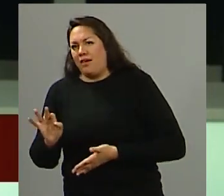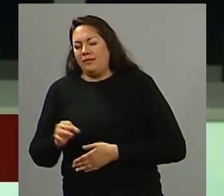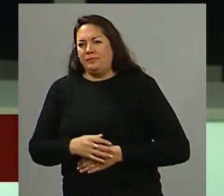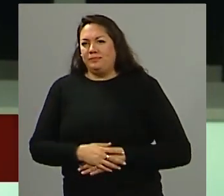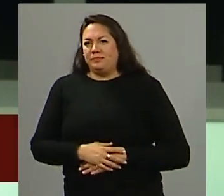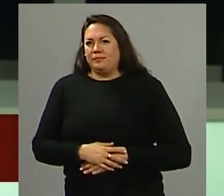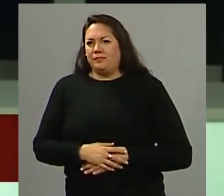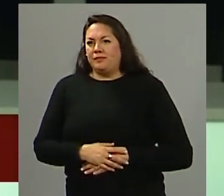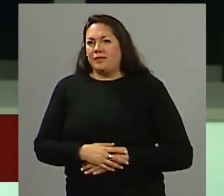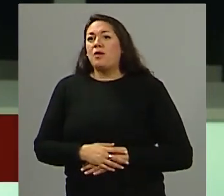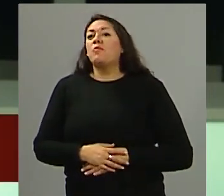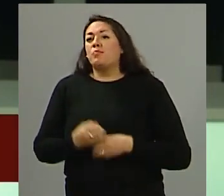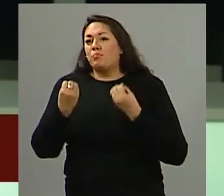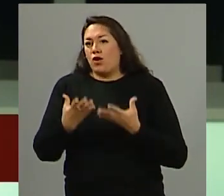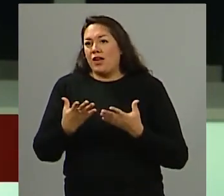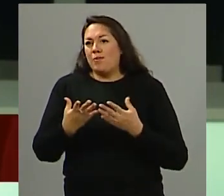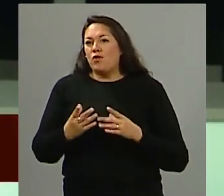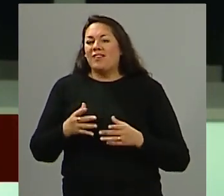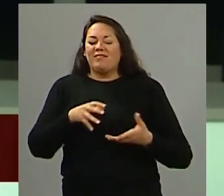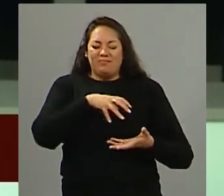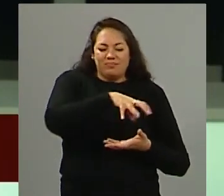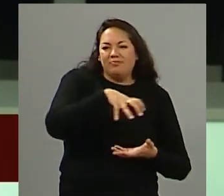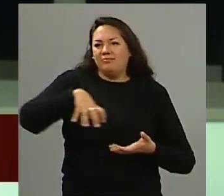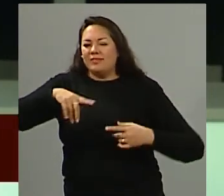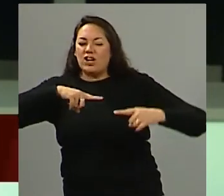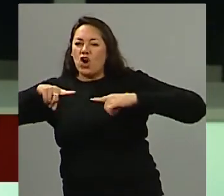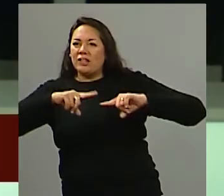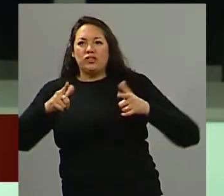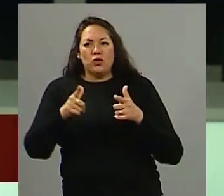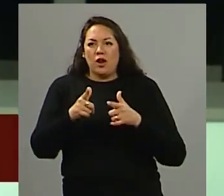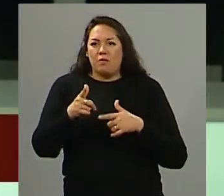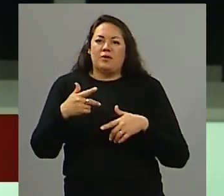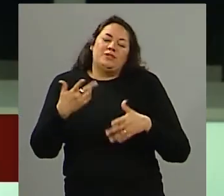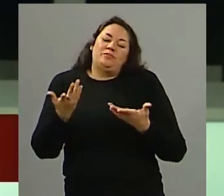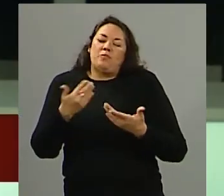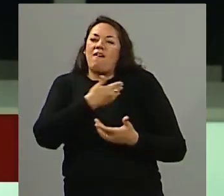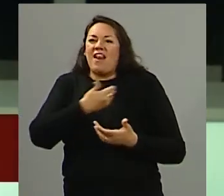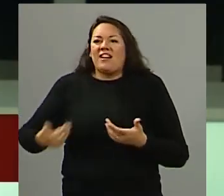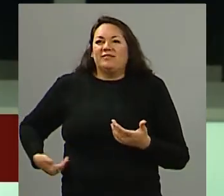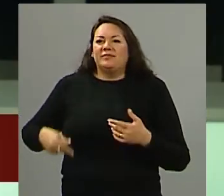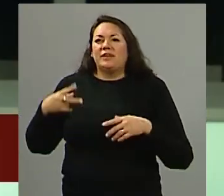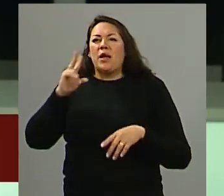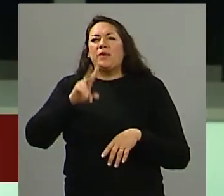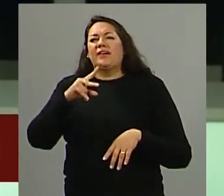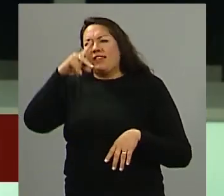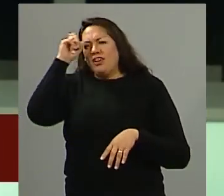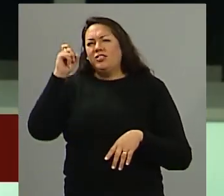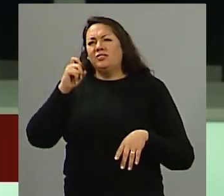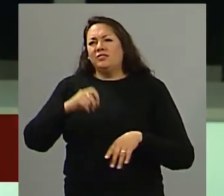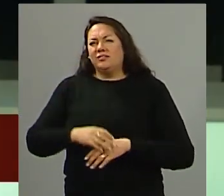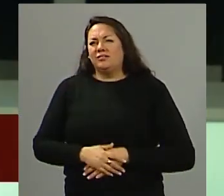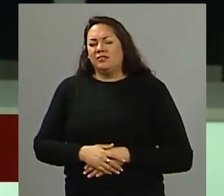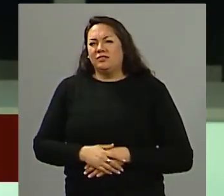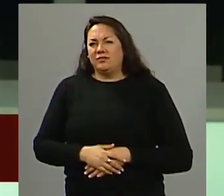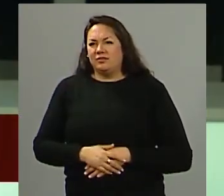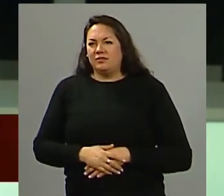esto en cuanto a la coordinación de las áreas que tienen que ver con el cruce que podemos hablar de la realidad nacional de complejo de lo que significa también el gobierno